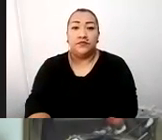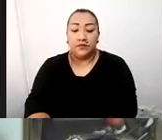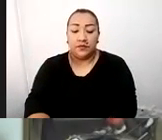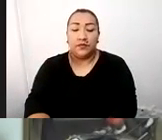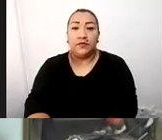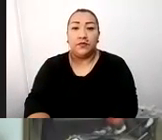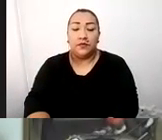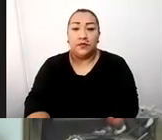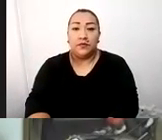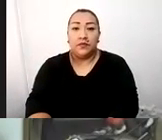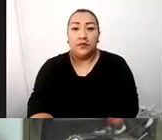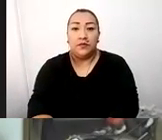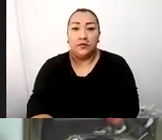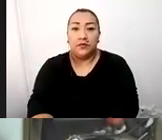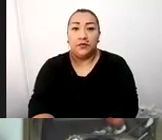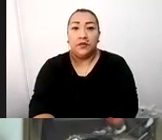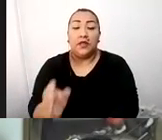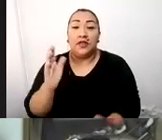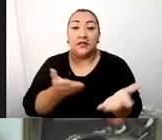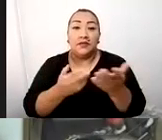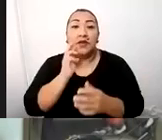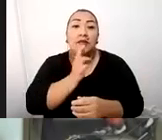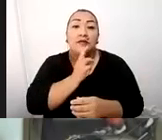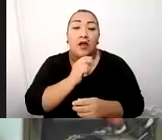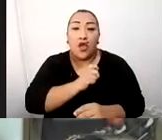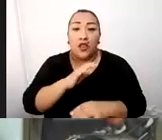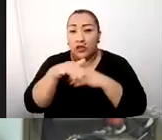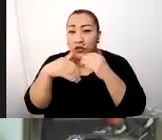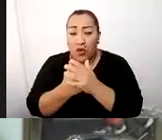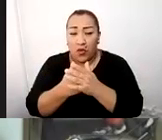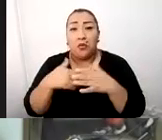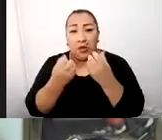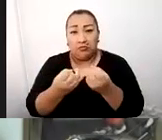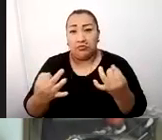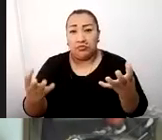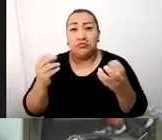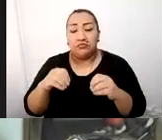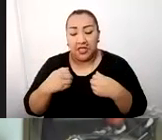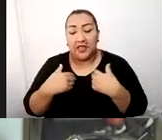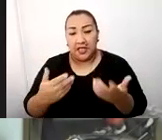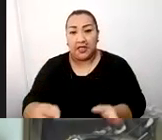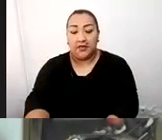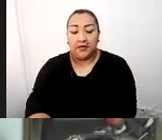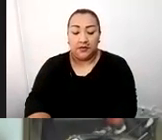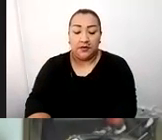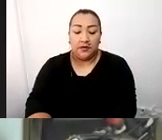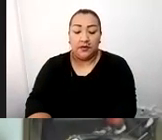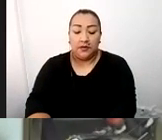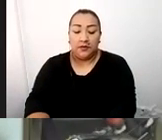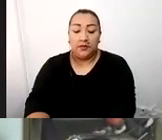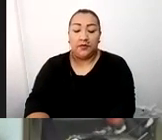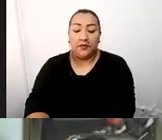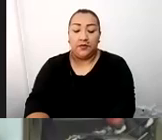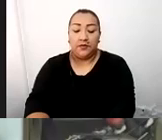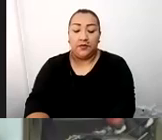restaurantes, hoteles. La gran mayoría va a contar con el sello, cuenta ya con el sello de Safe Travels, también es una